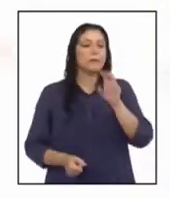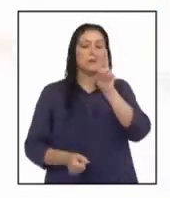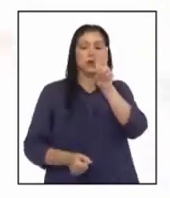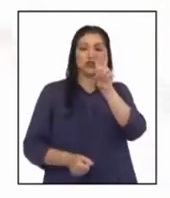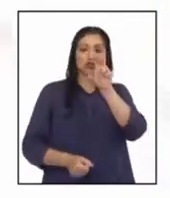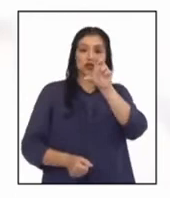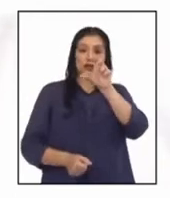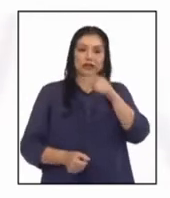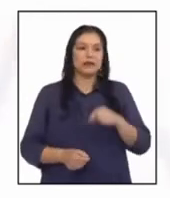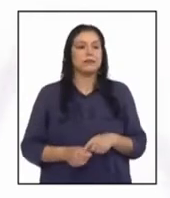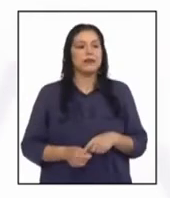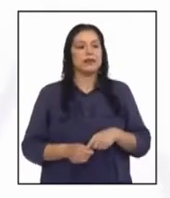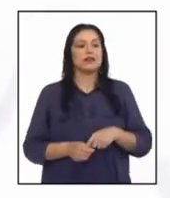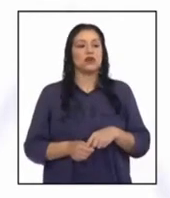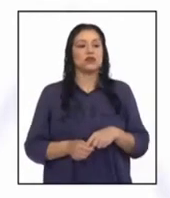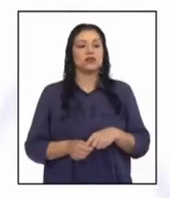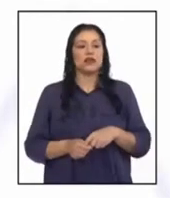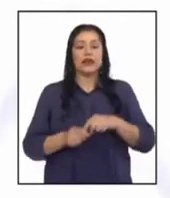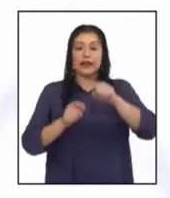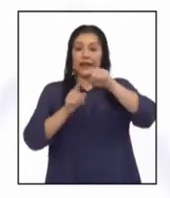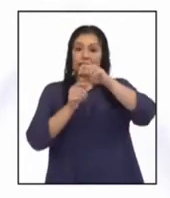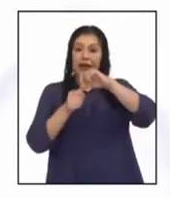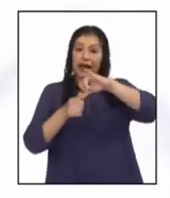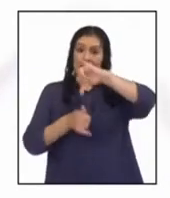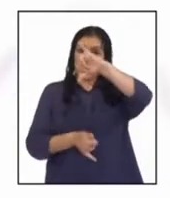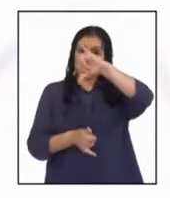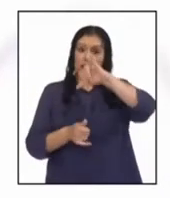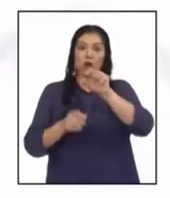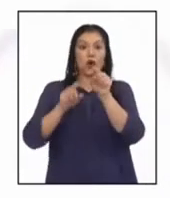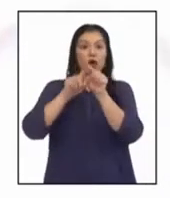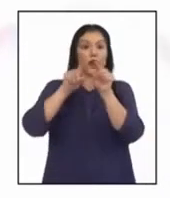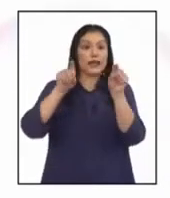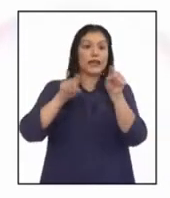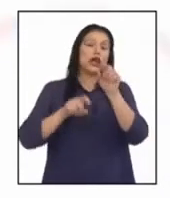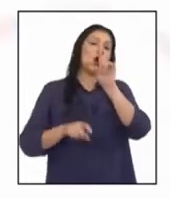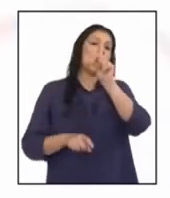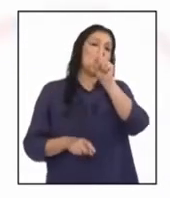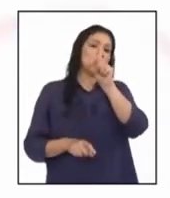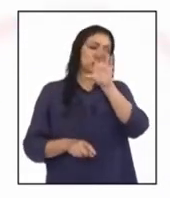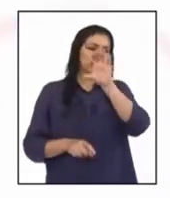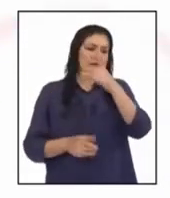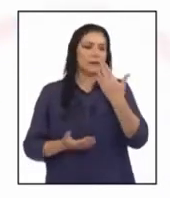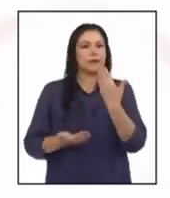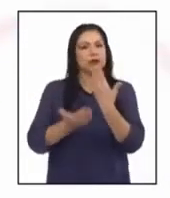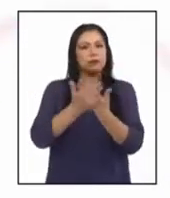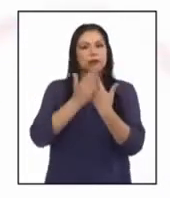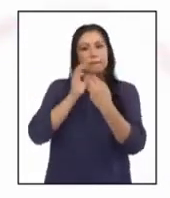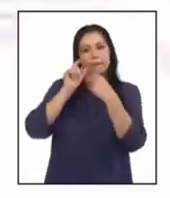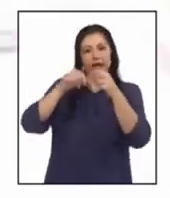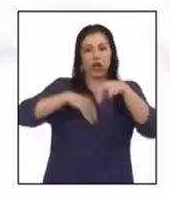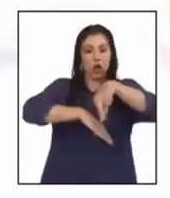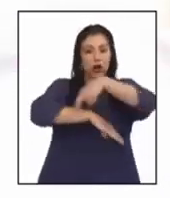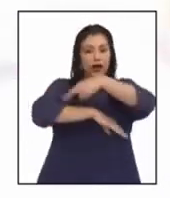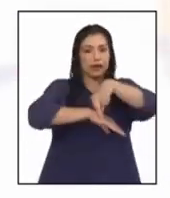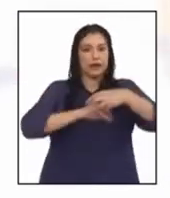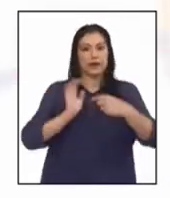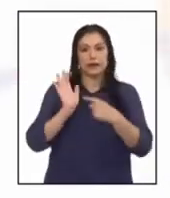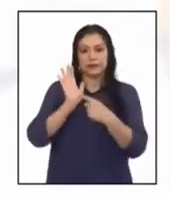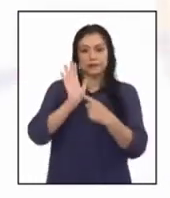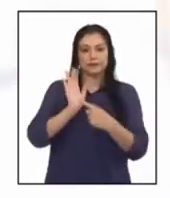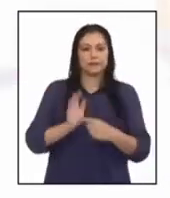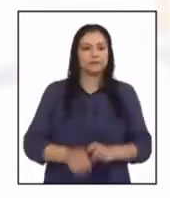centímetros de largo y 1 centímetro de ancho, tal como se puede constatar con la regla.